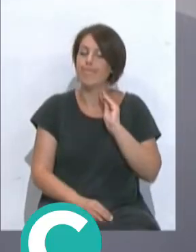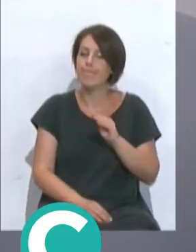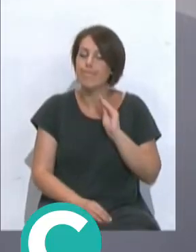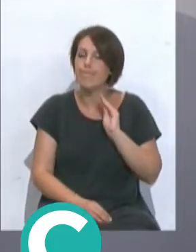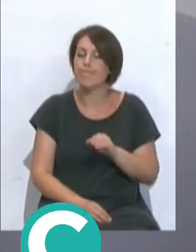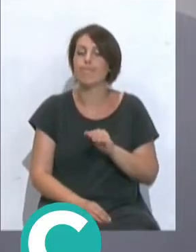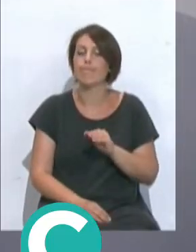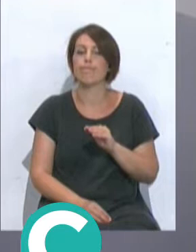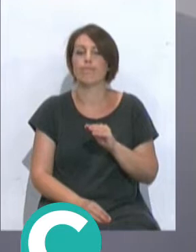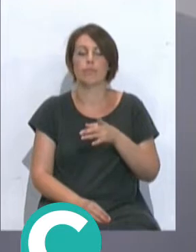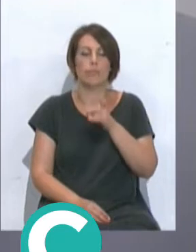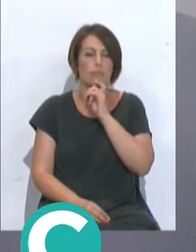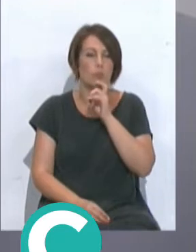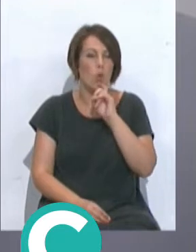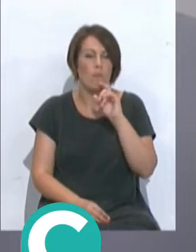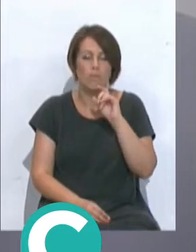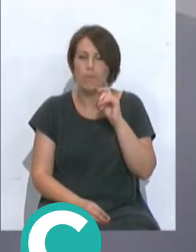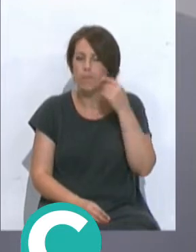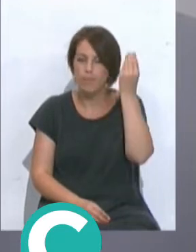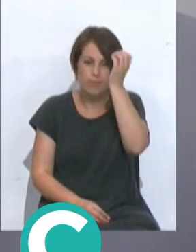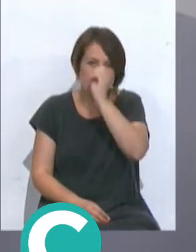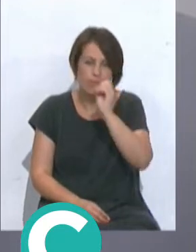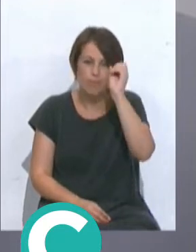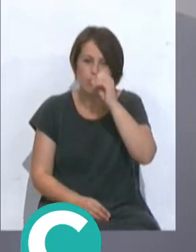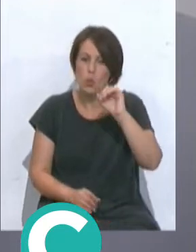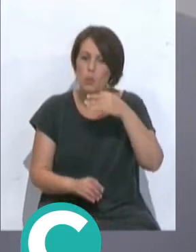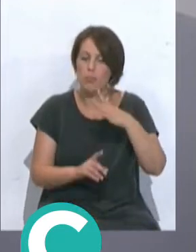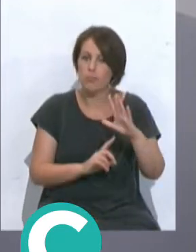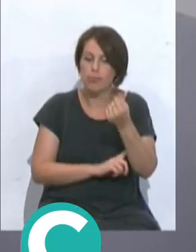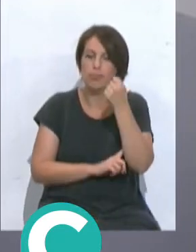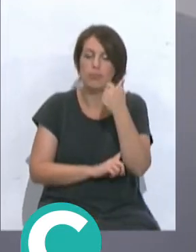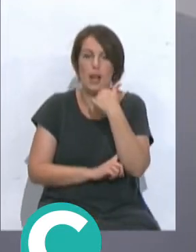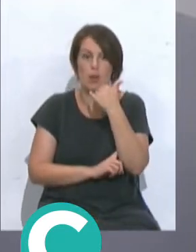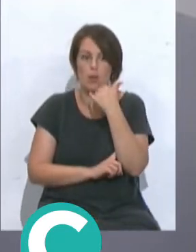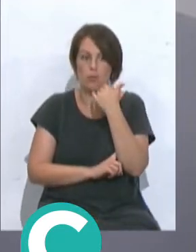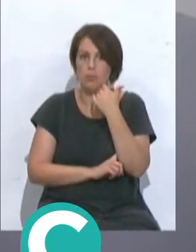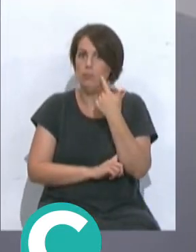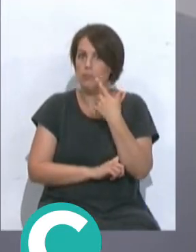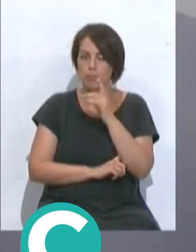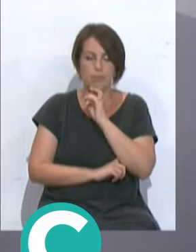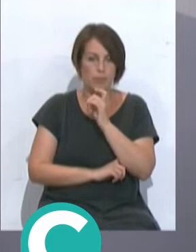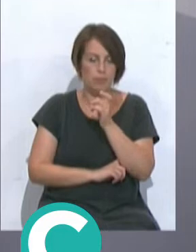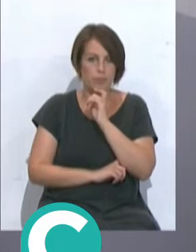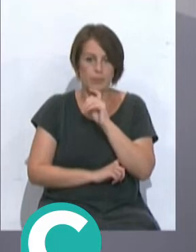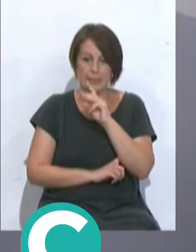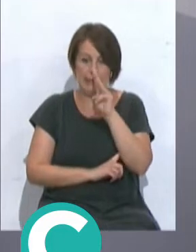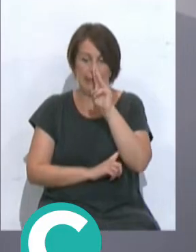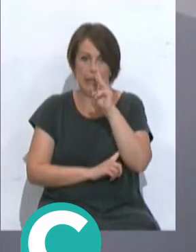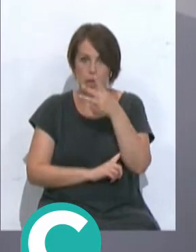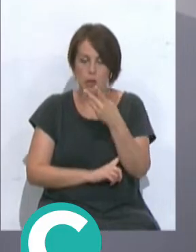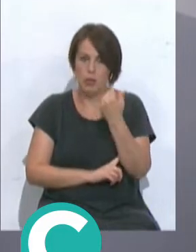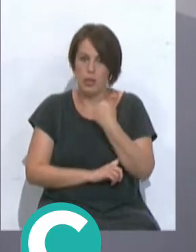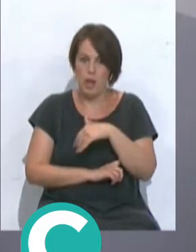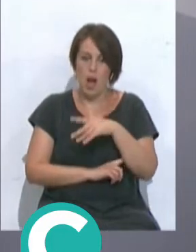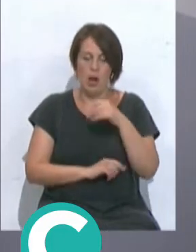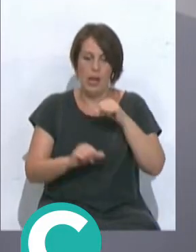cómo valoras lo ha conseguido el club, es algo realmente muy complicado, el tercer año consecutivo que va a